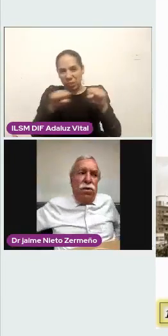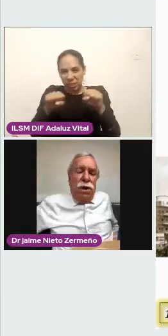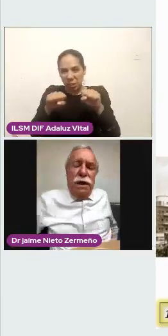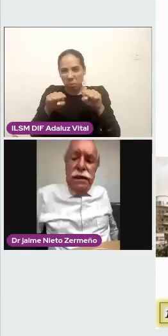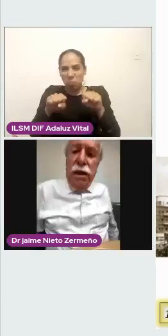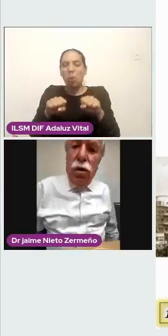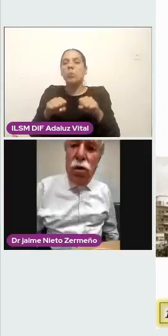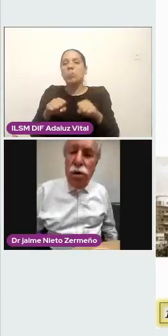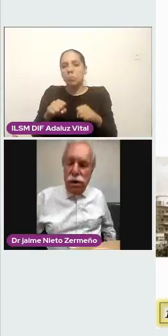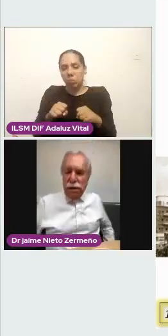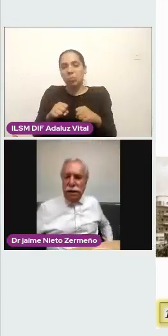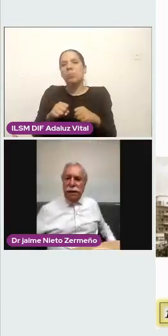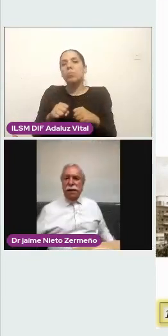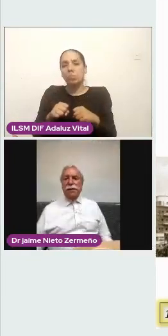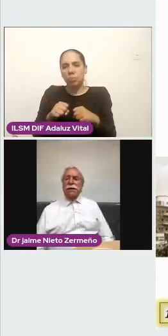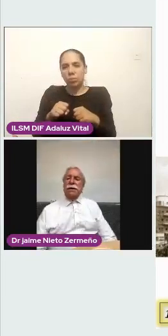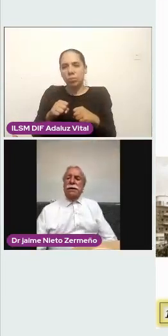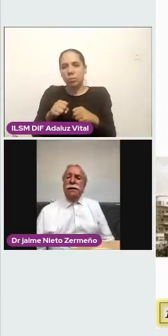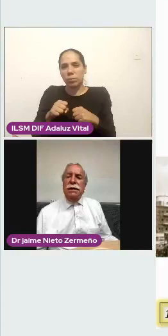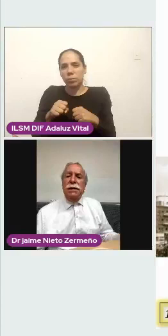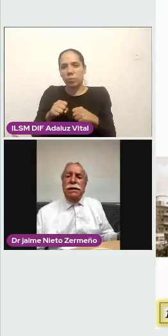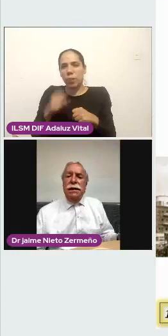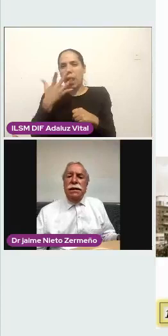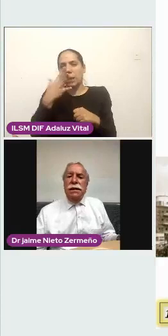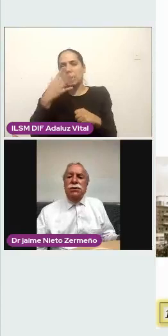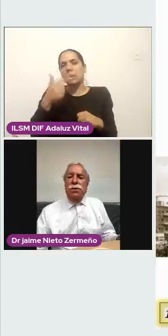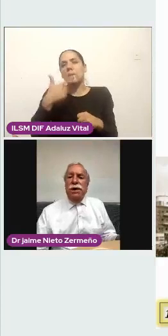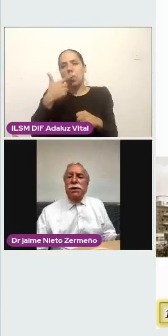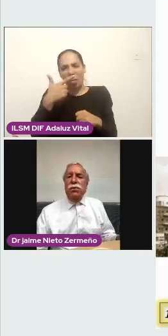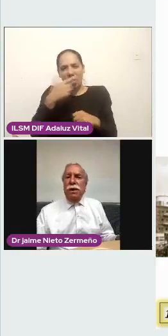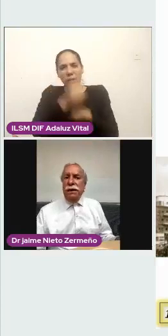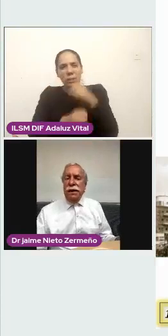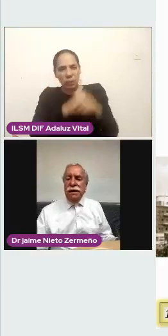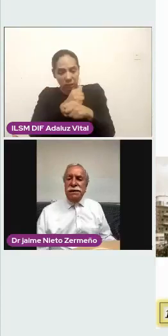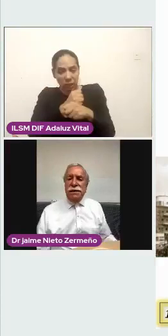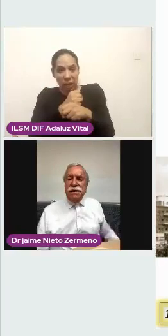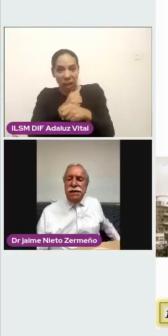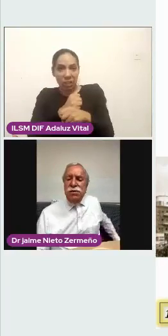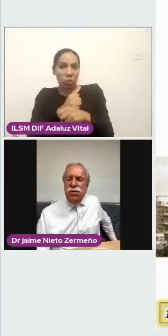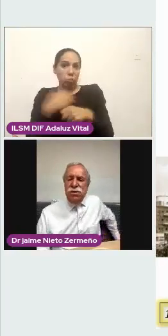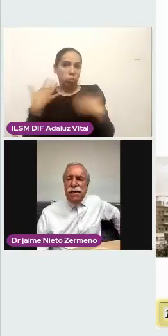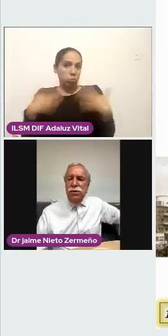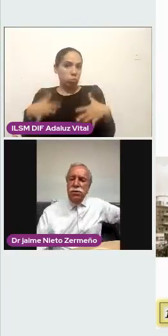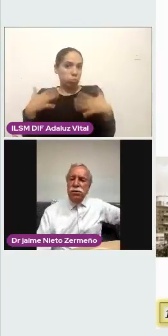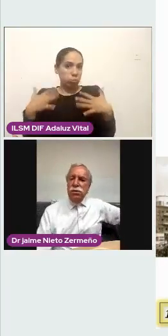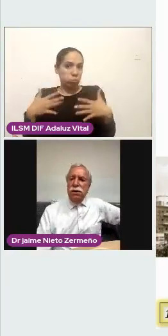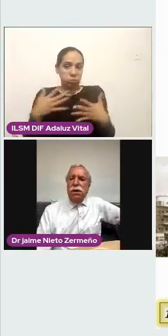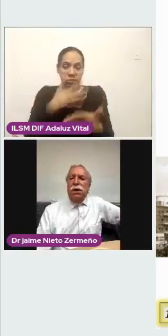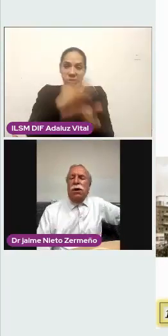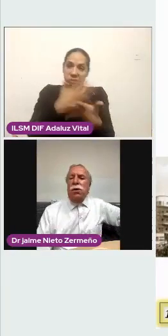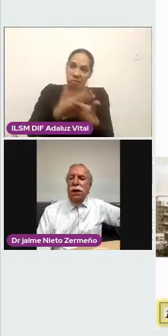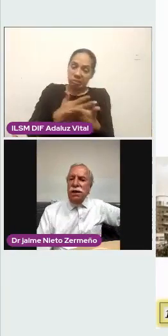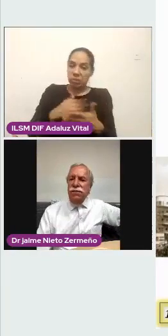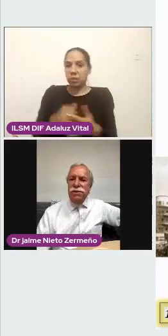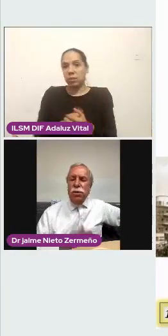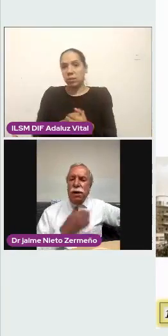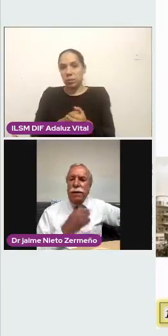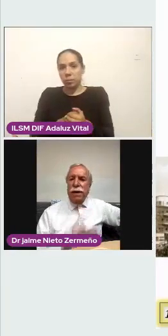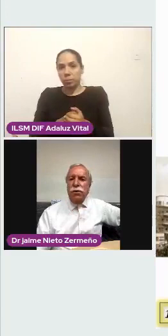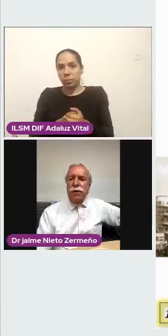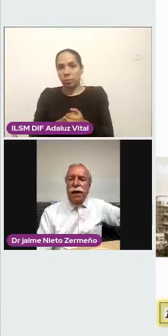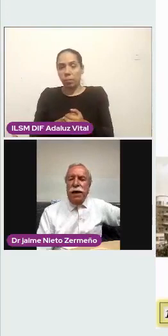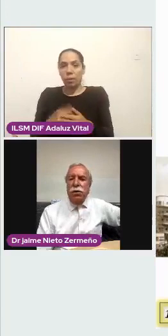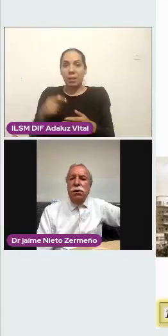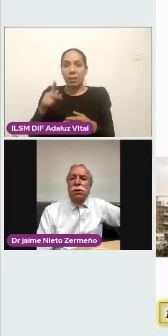Esto generó que estuvieran durante casi tres años, dos años, con el edificio